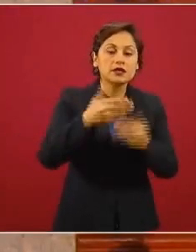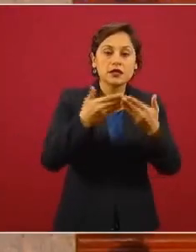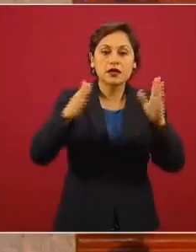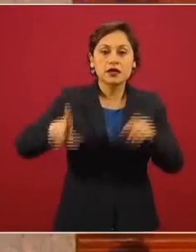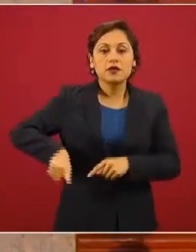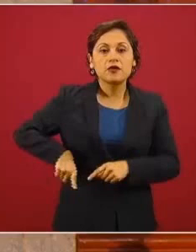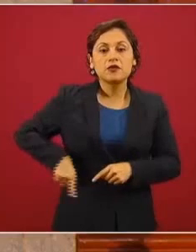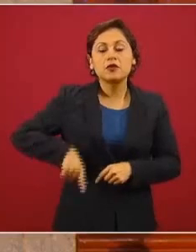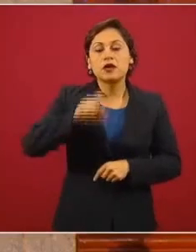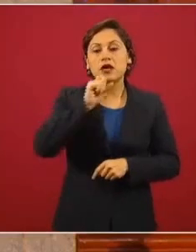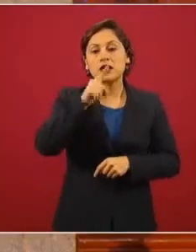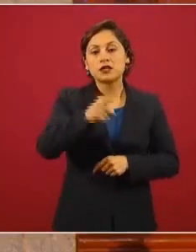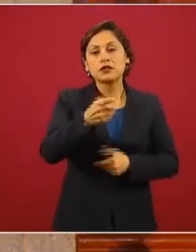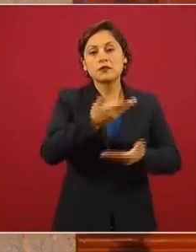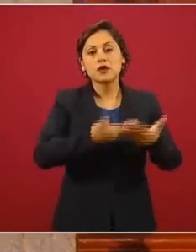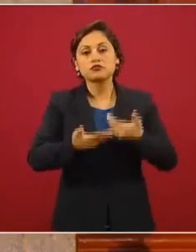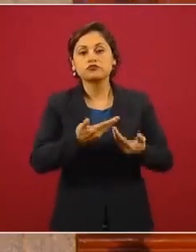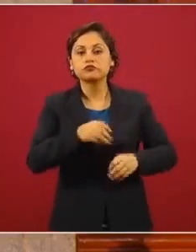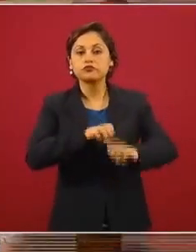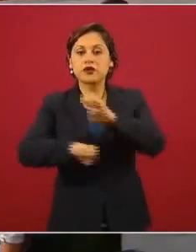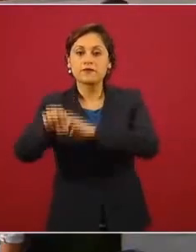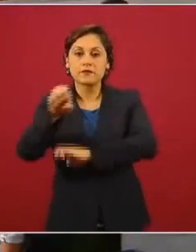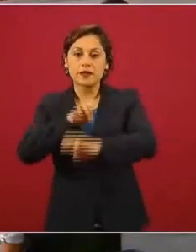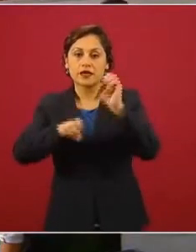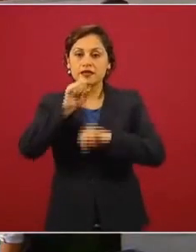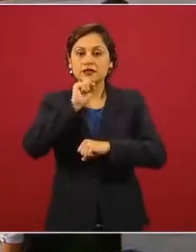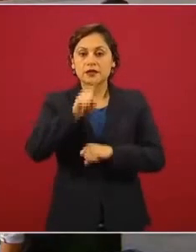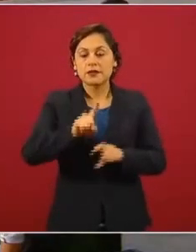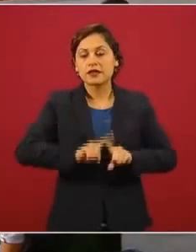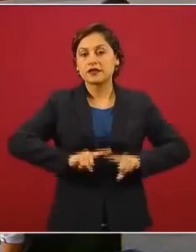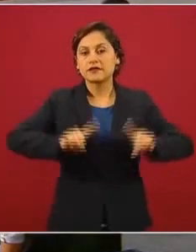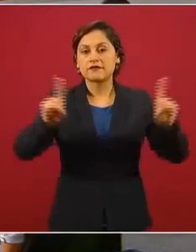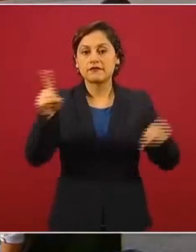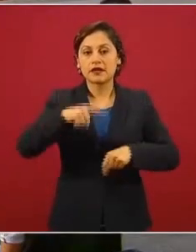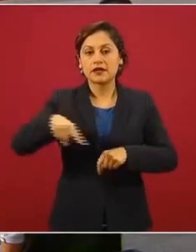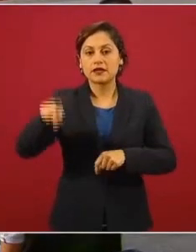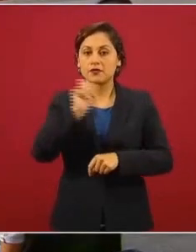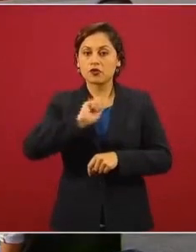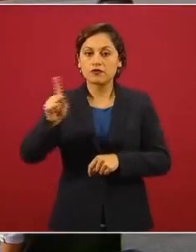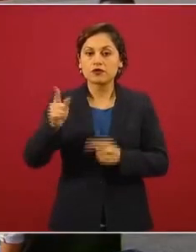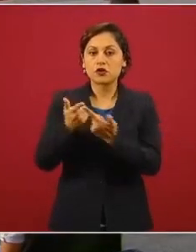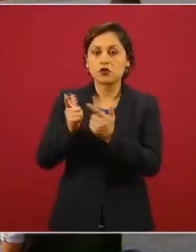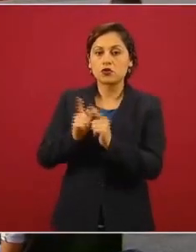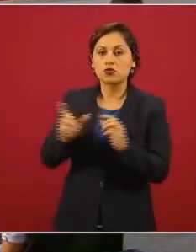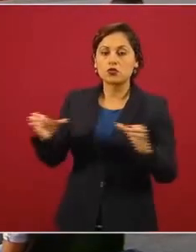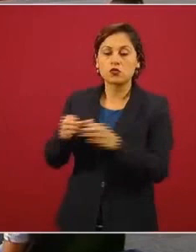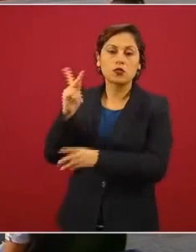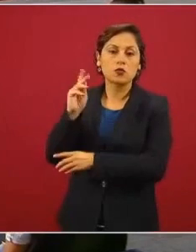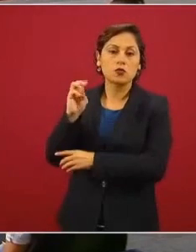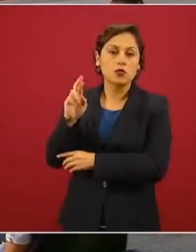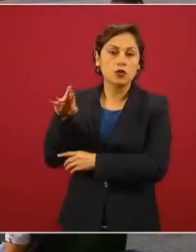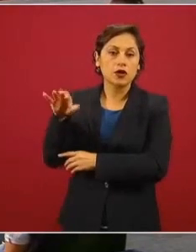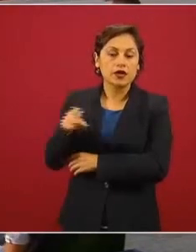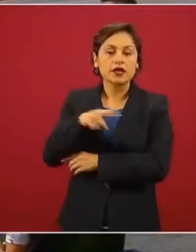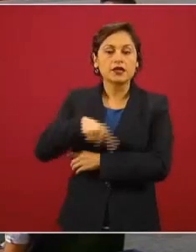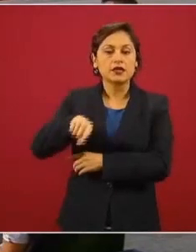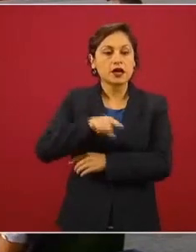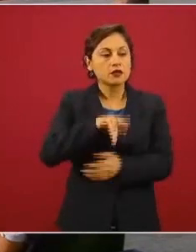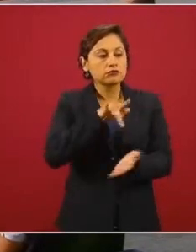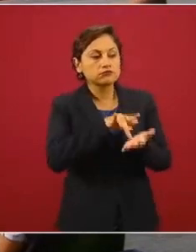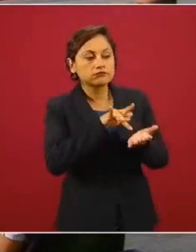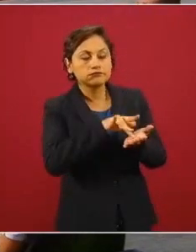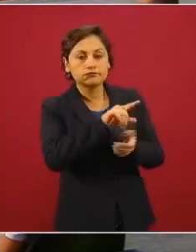empresariales del libre mercado, distintos a los políticos profesionales o clienterales de Morena, apoyarse en egresados del